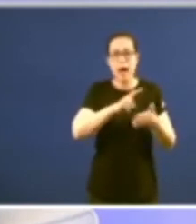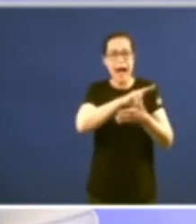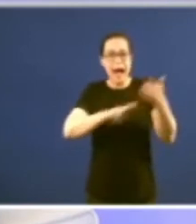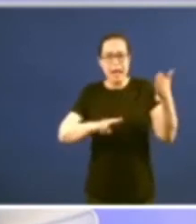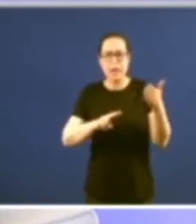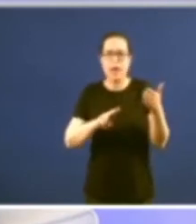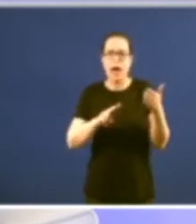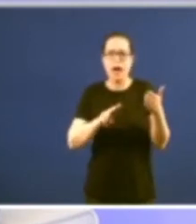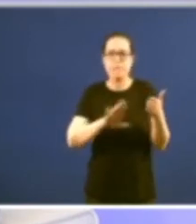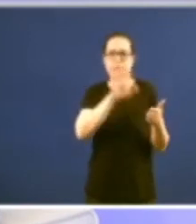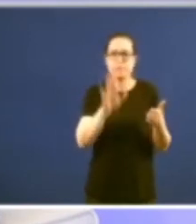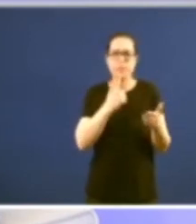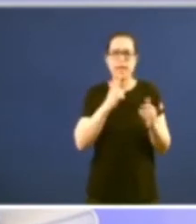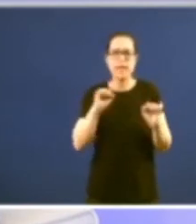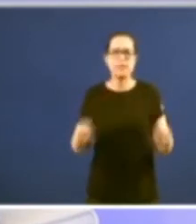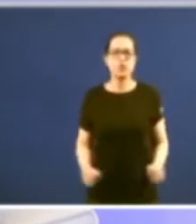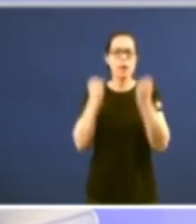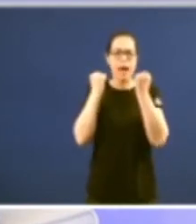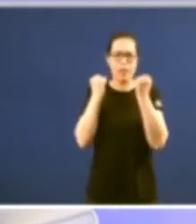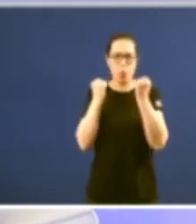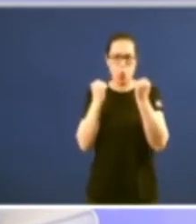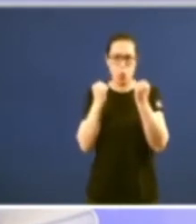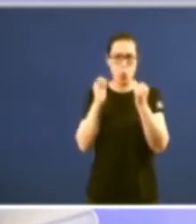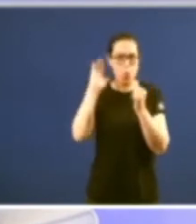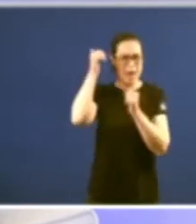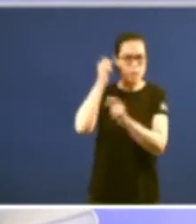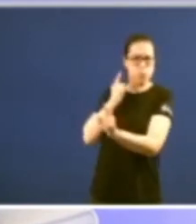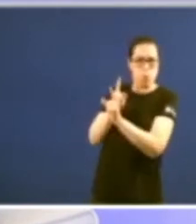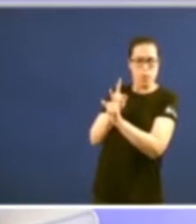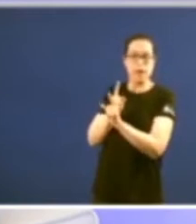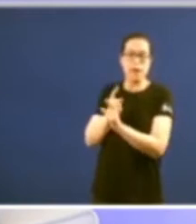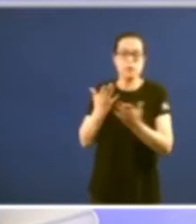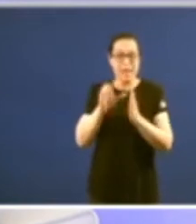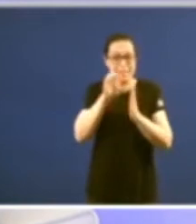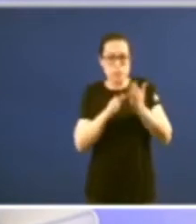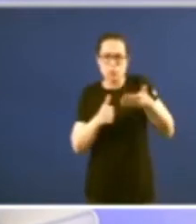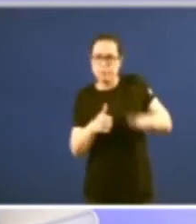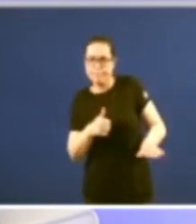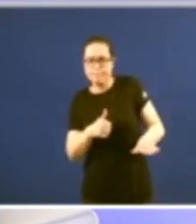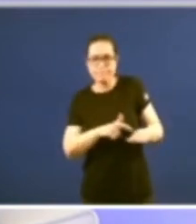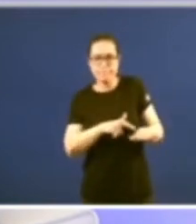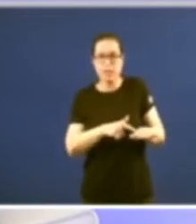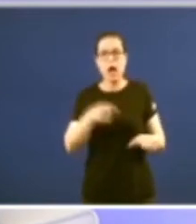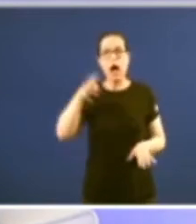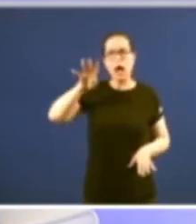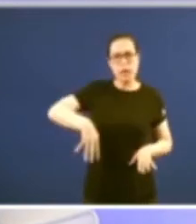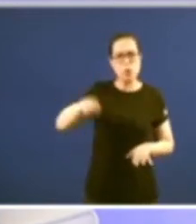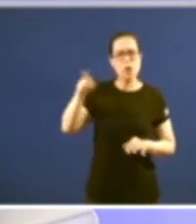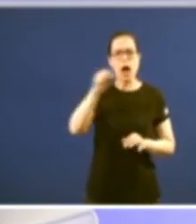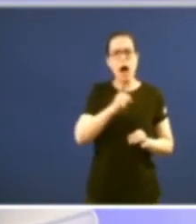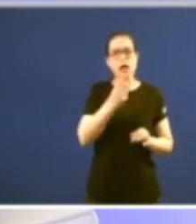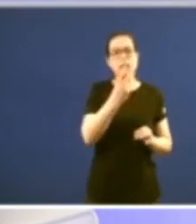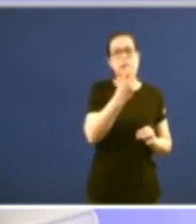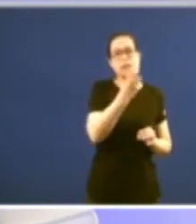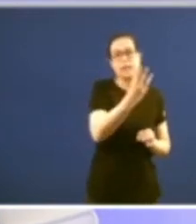sublevados na zona sublevada contra a República e consecuentemente non se chegou a aplicar o de Cataluña aplicouse entre o 32 e o